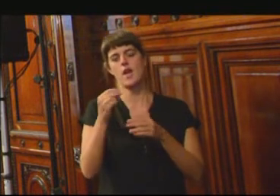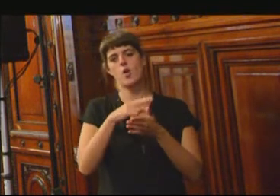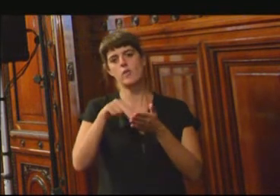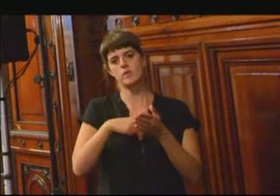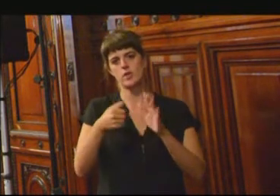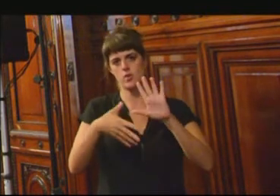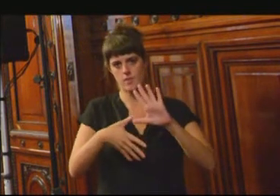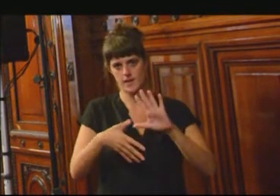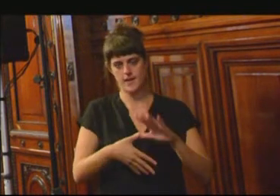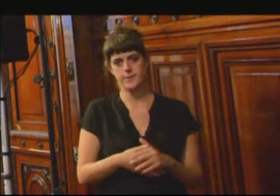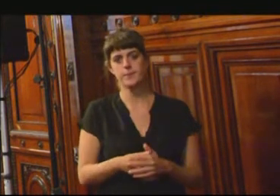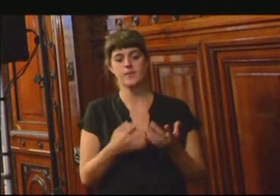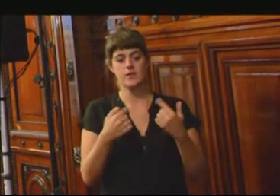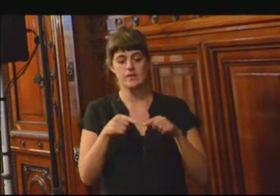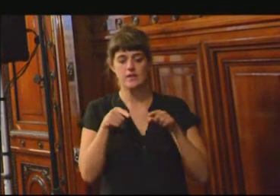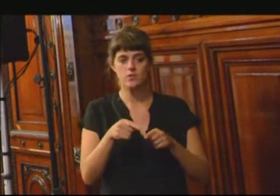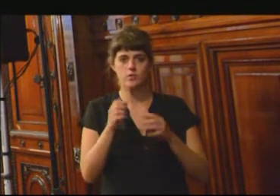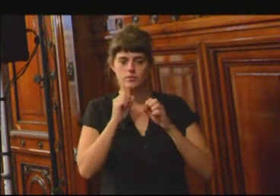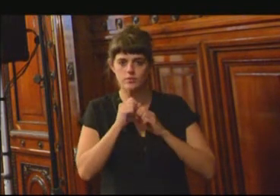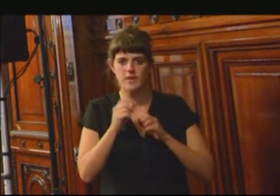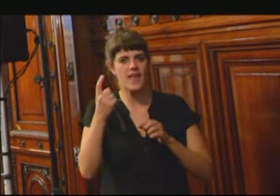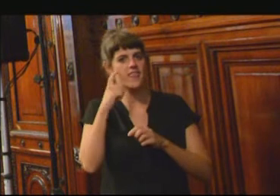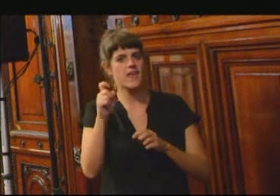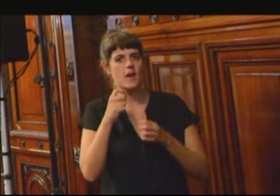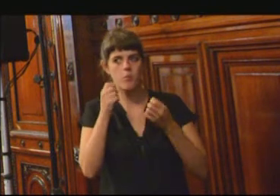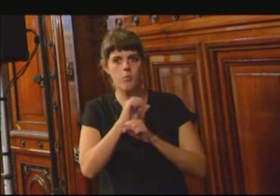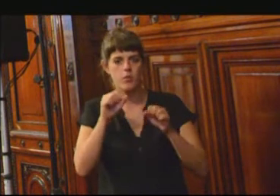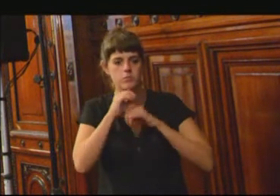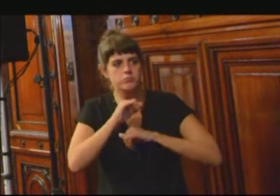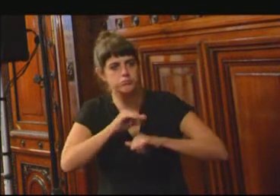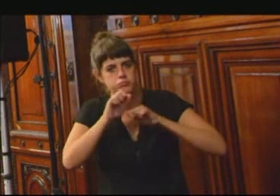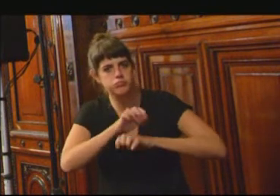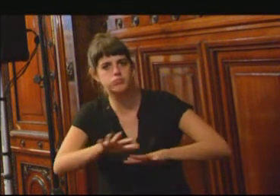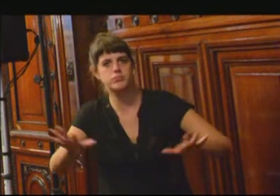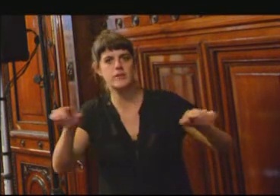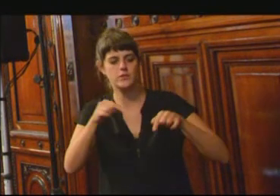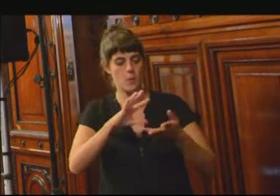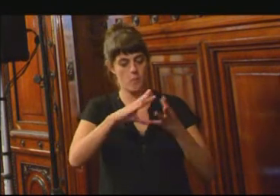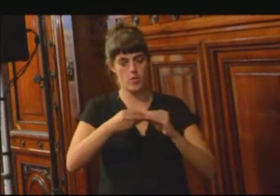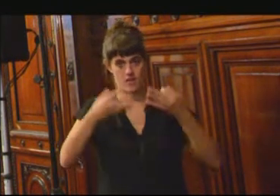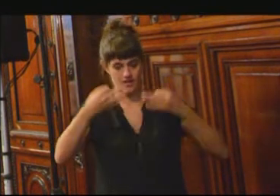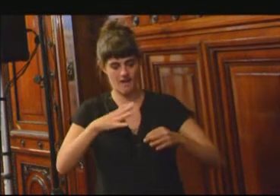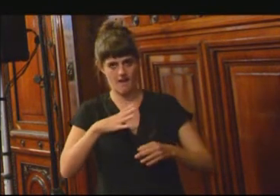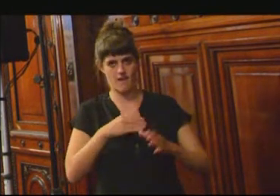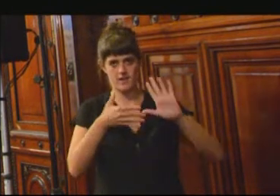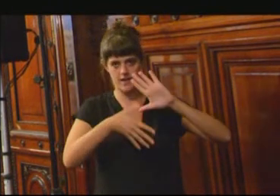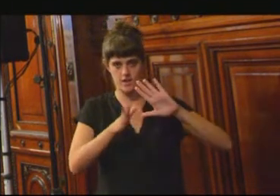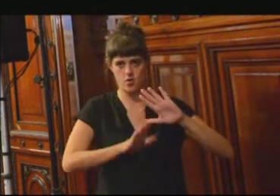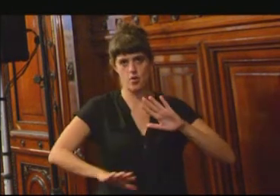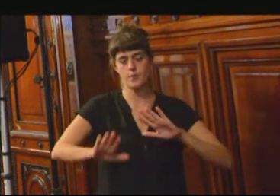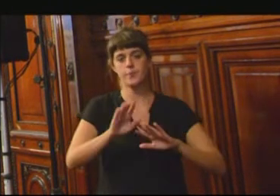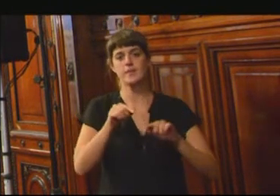de diseminar estos modelos reales que existen en nuestra región. Y que conceptualmente